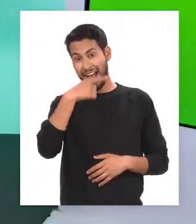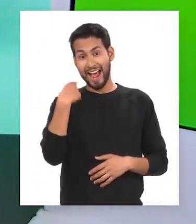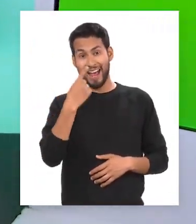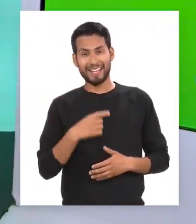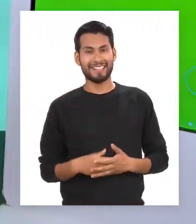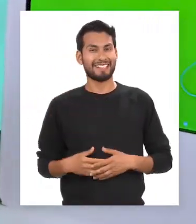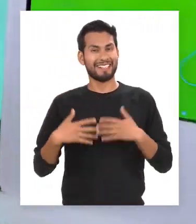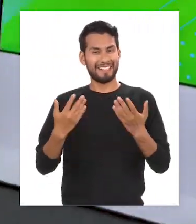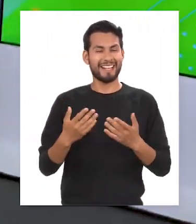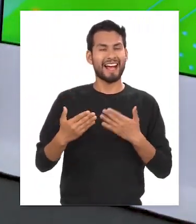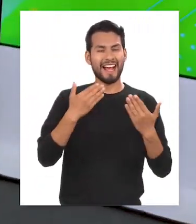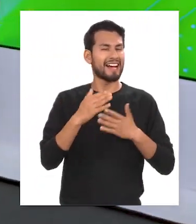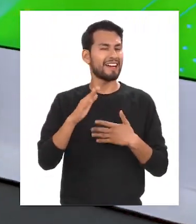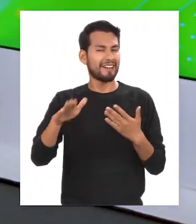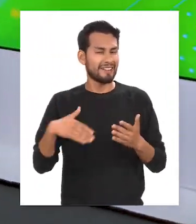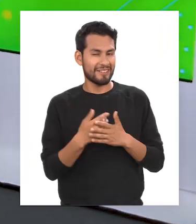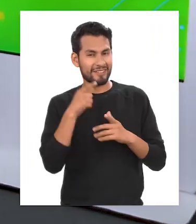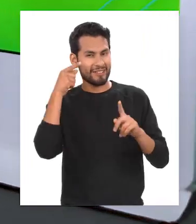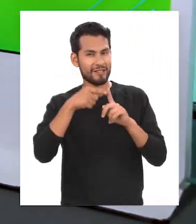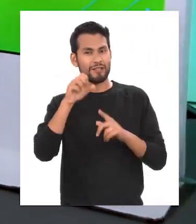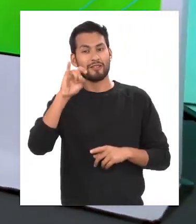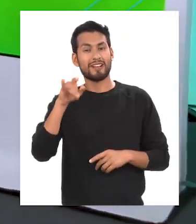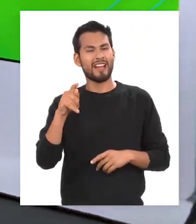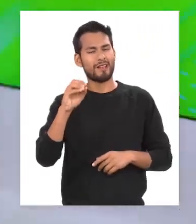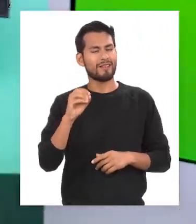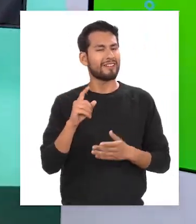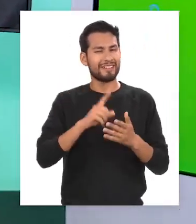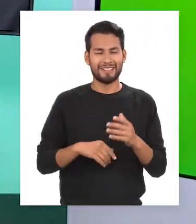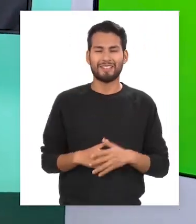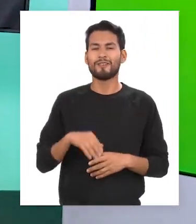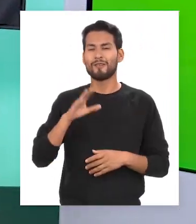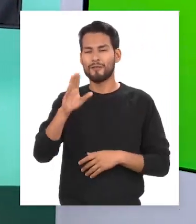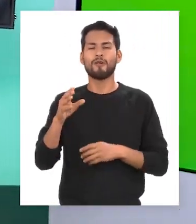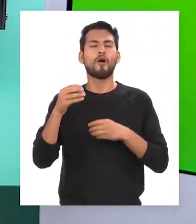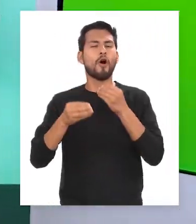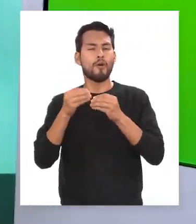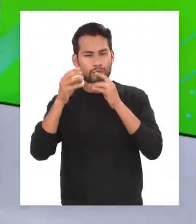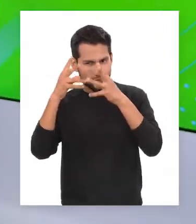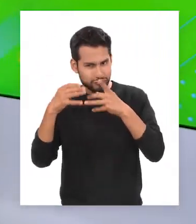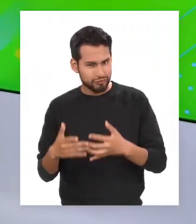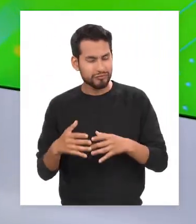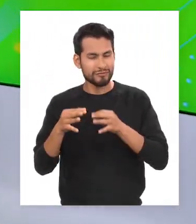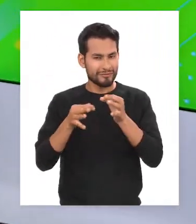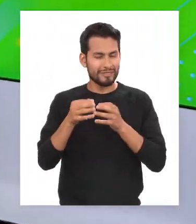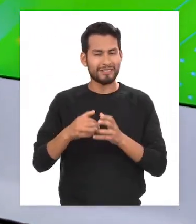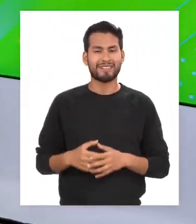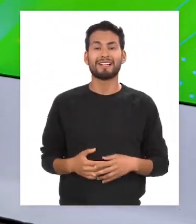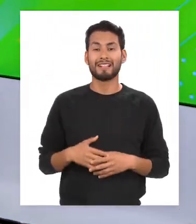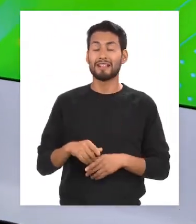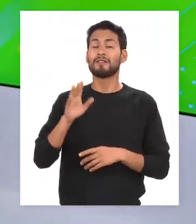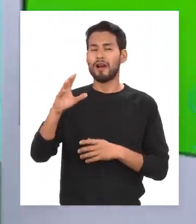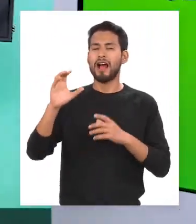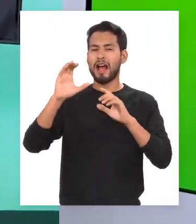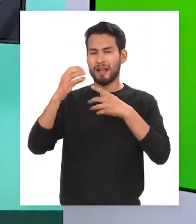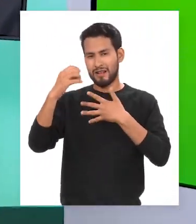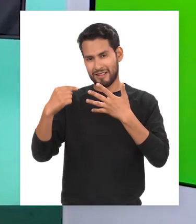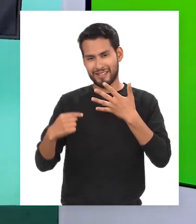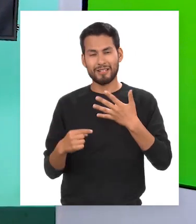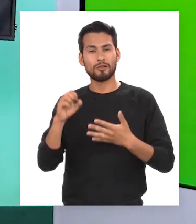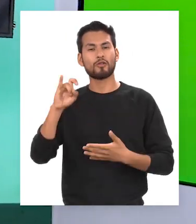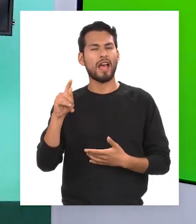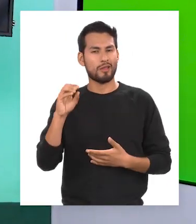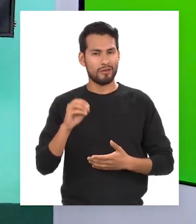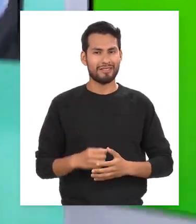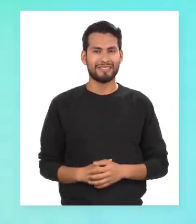¡Cara! Entonces hablemos todos sobre el sujeto. Especialmente su estructura. ¡Comencemos ya! La estructura y clases